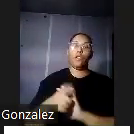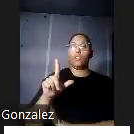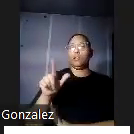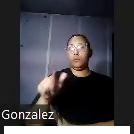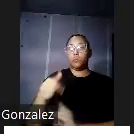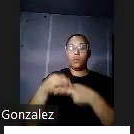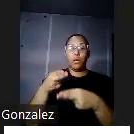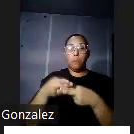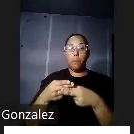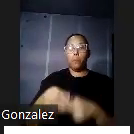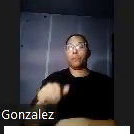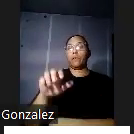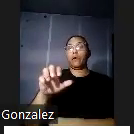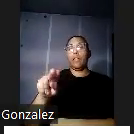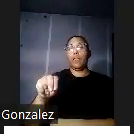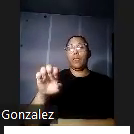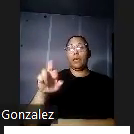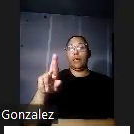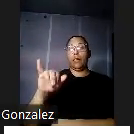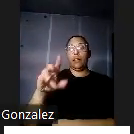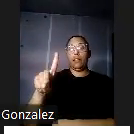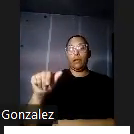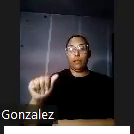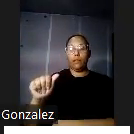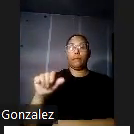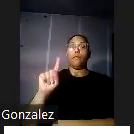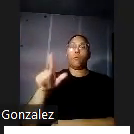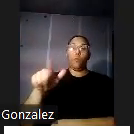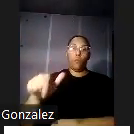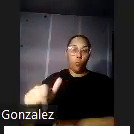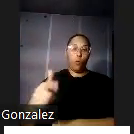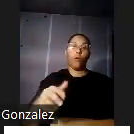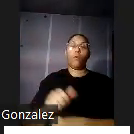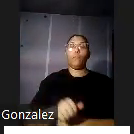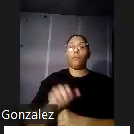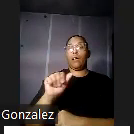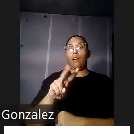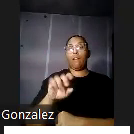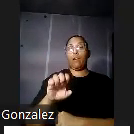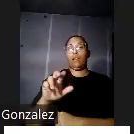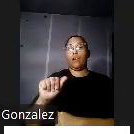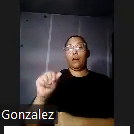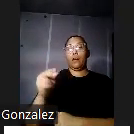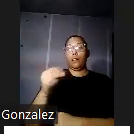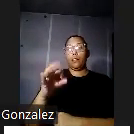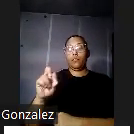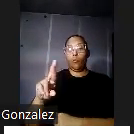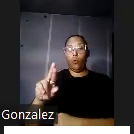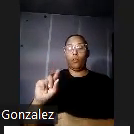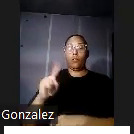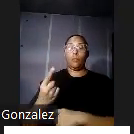la Avenida Las Nereidas y que luego va a ser la Avenida Ashford. Durante estos primeros años del desarrollo